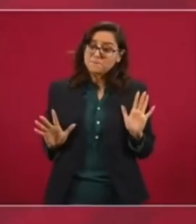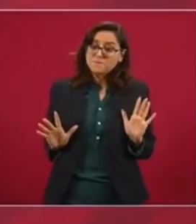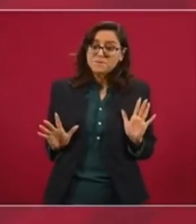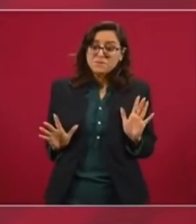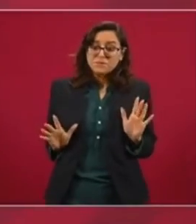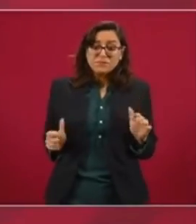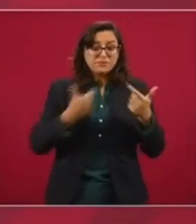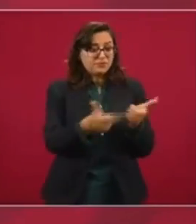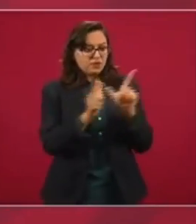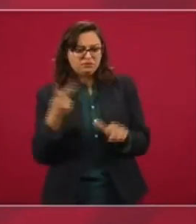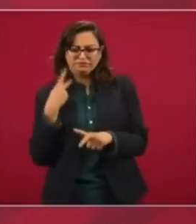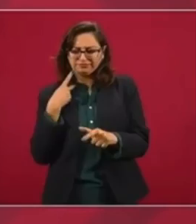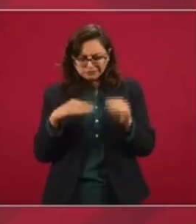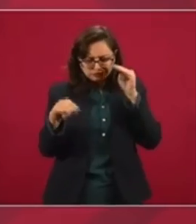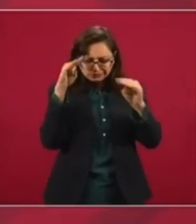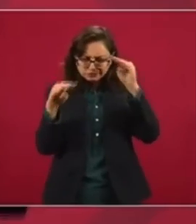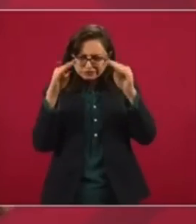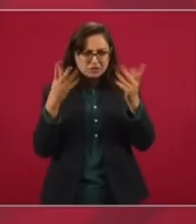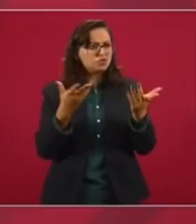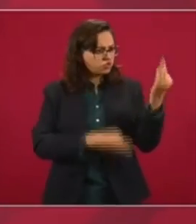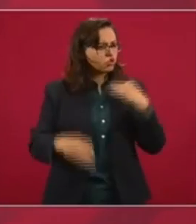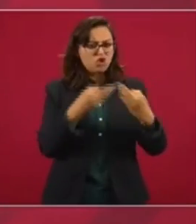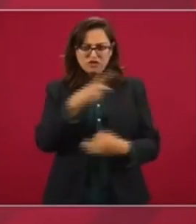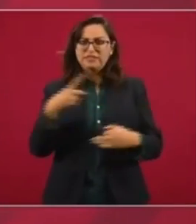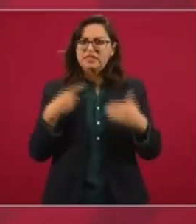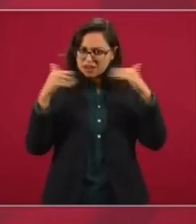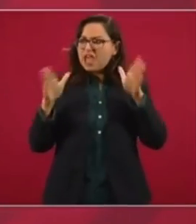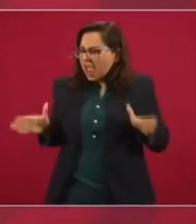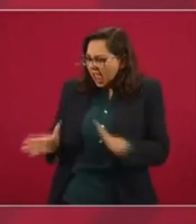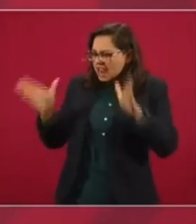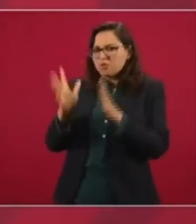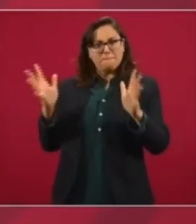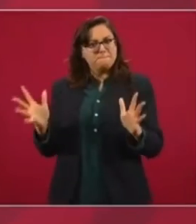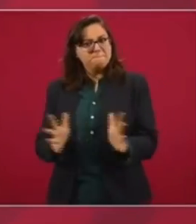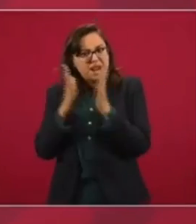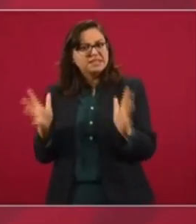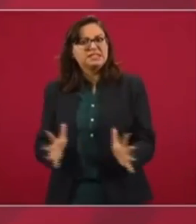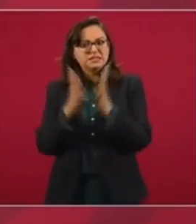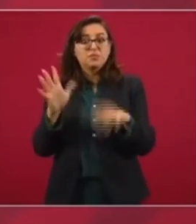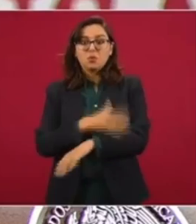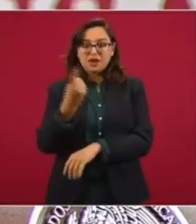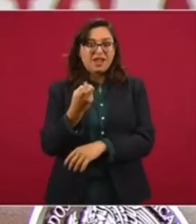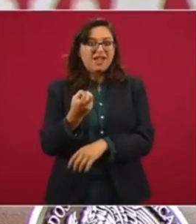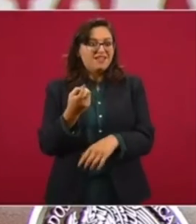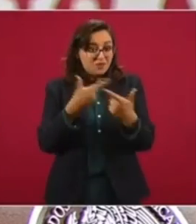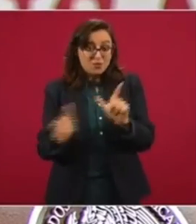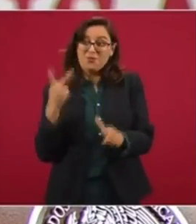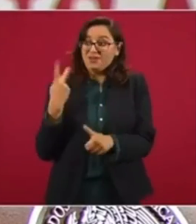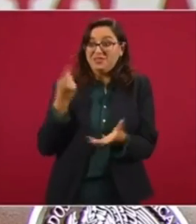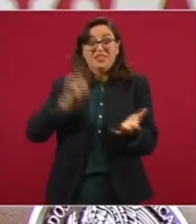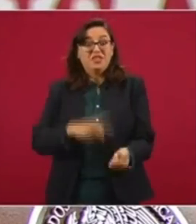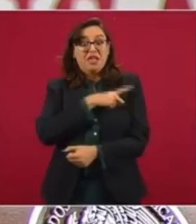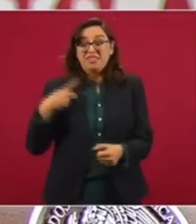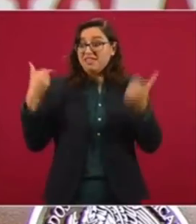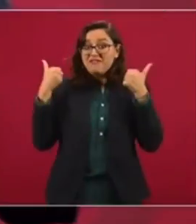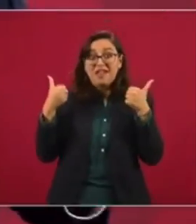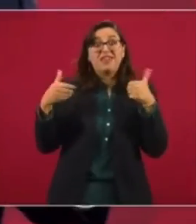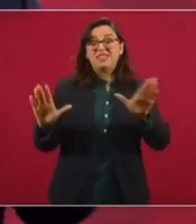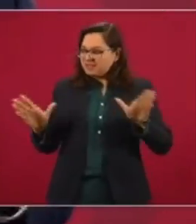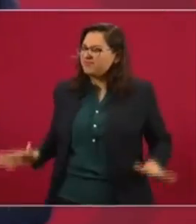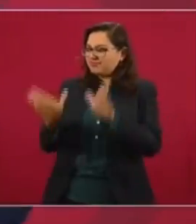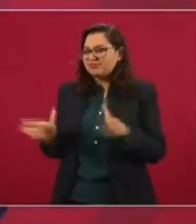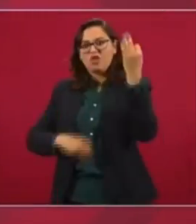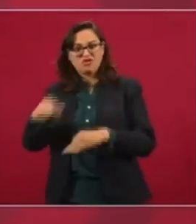planteando los partidos todos. ¡Vamos! Es una función consustancial de un partido político procurar la participación